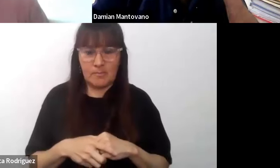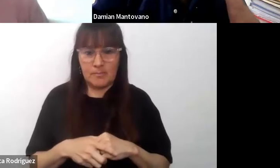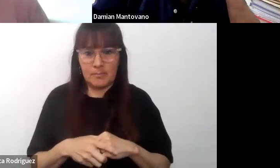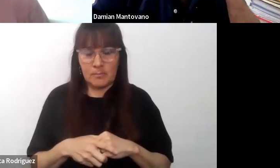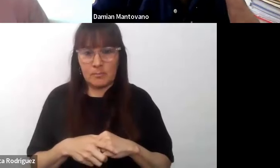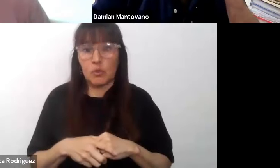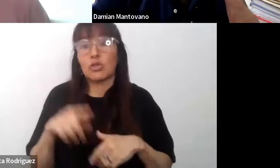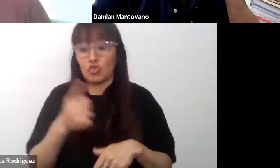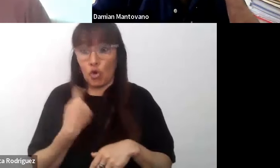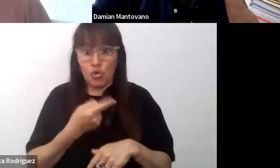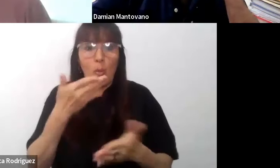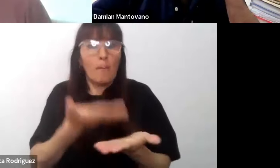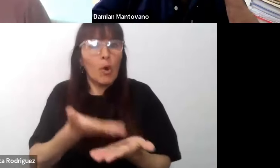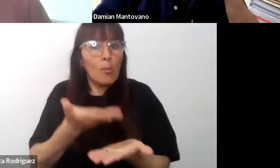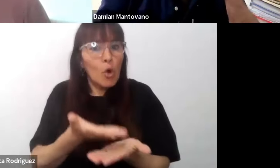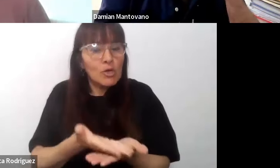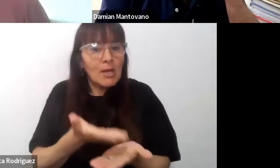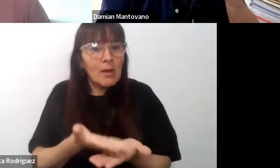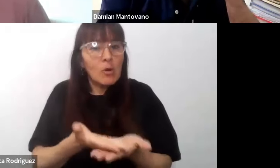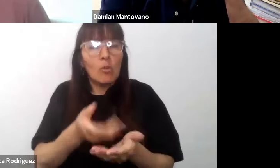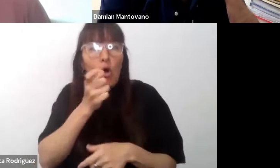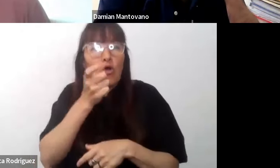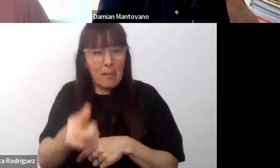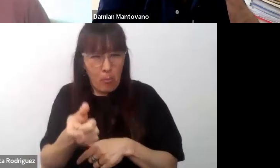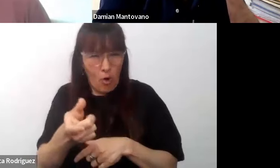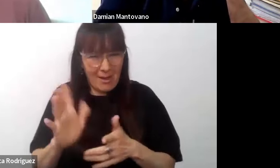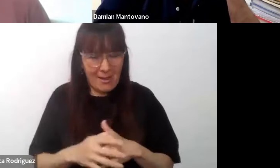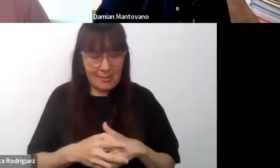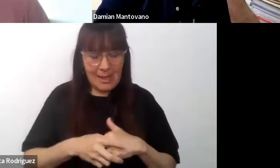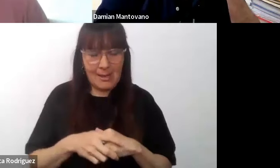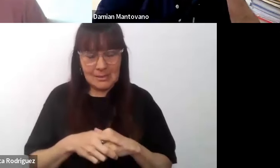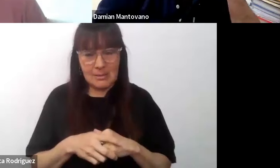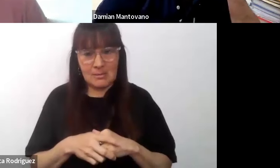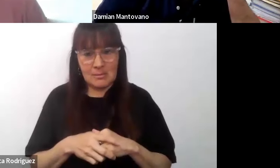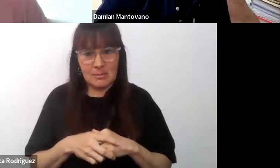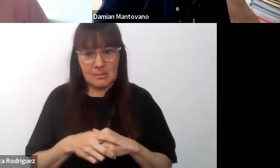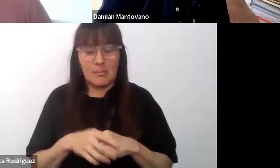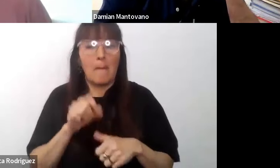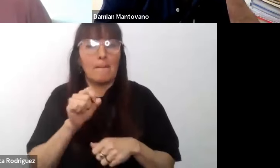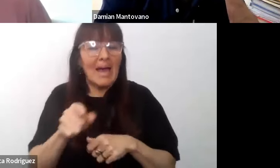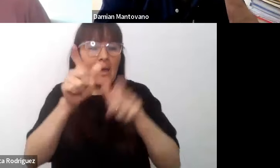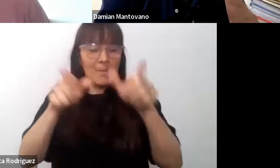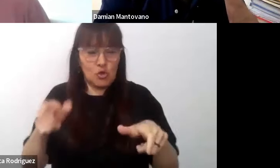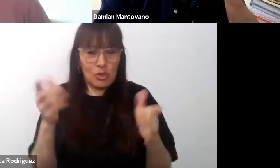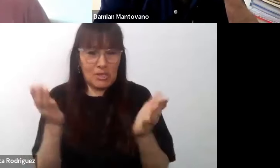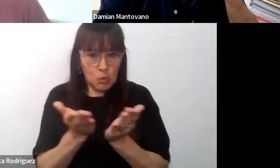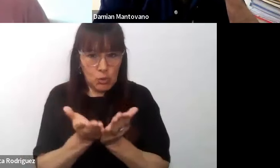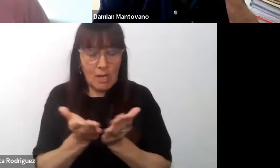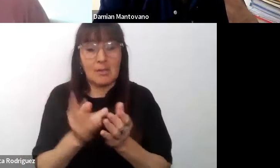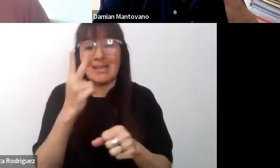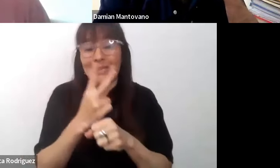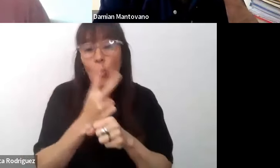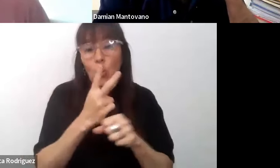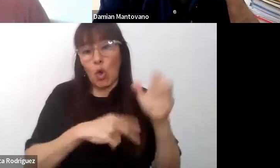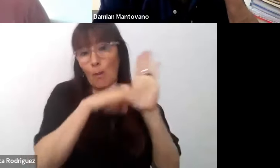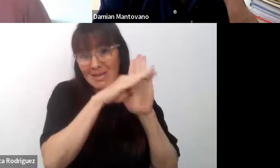proponer una serie de respuestas individualizadas a estos estudiantes. Y el segundo principio